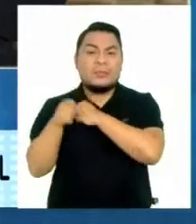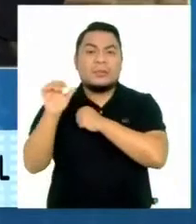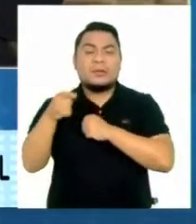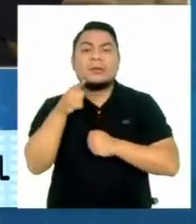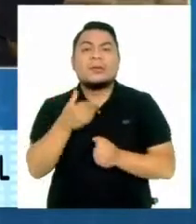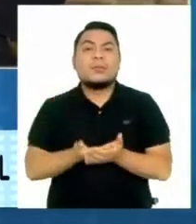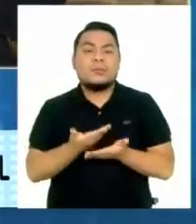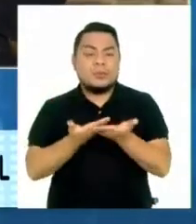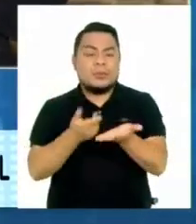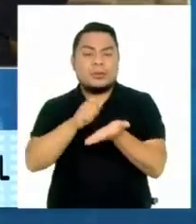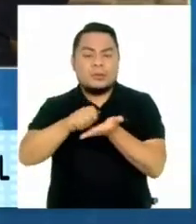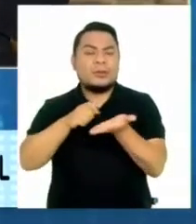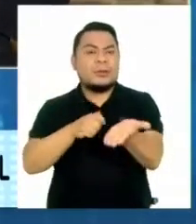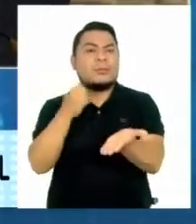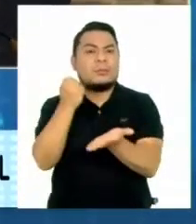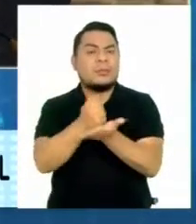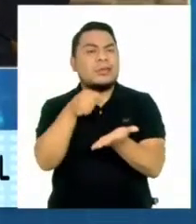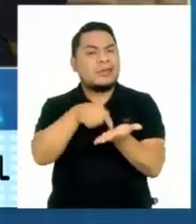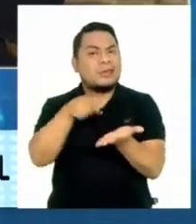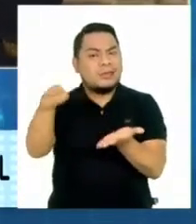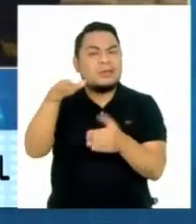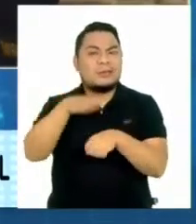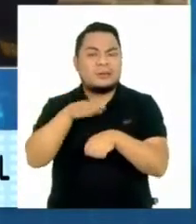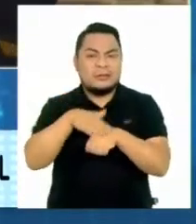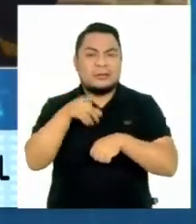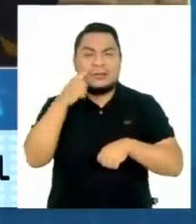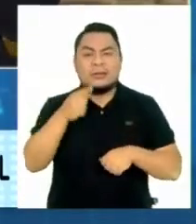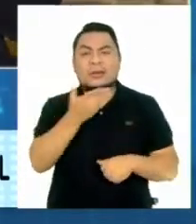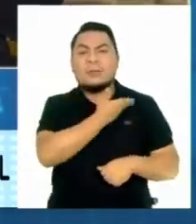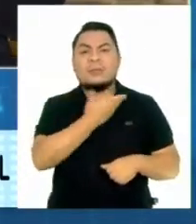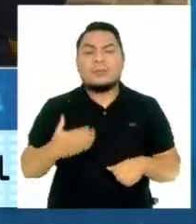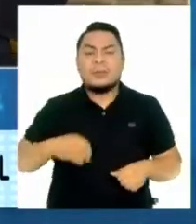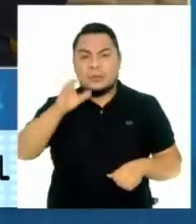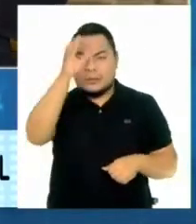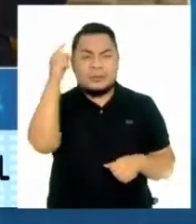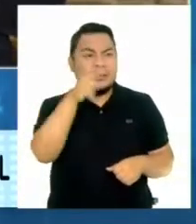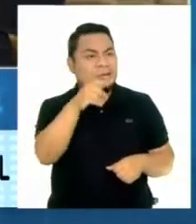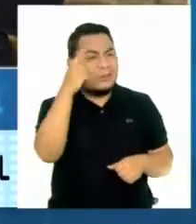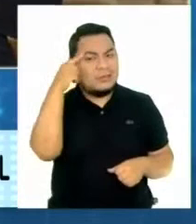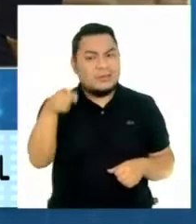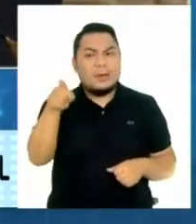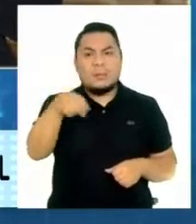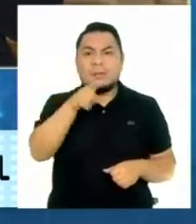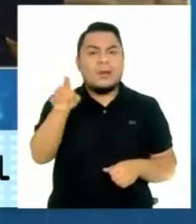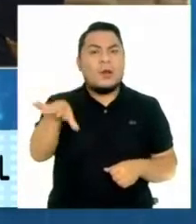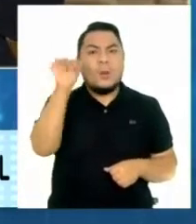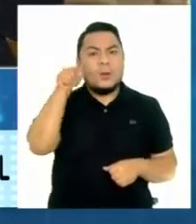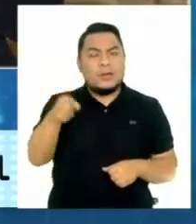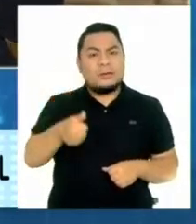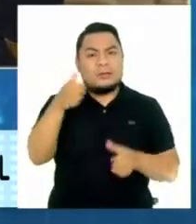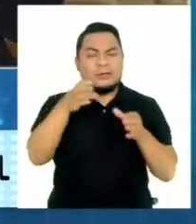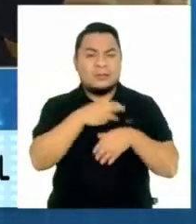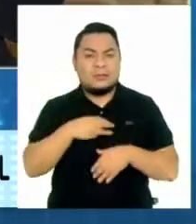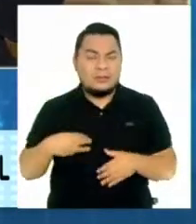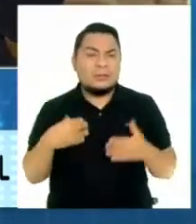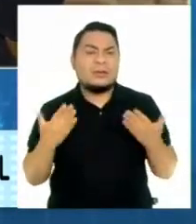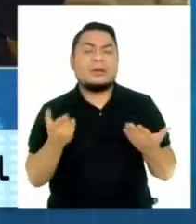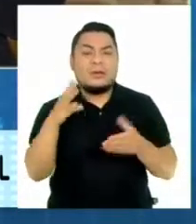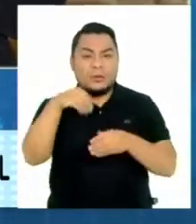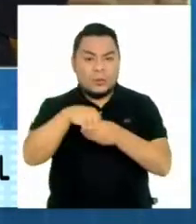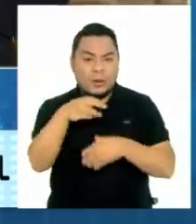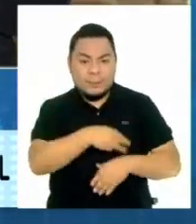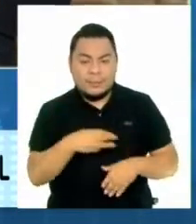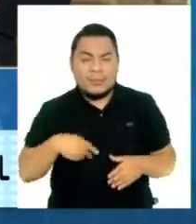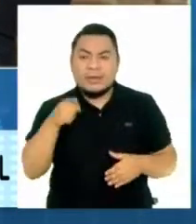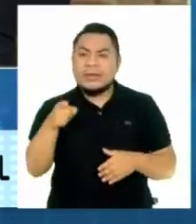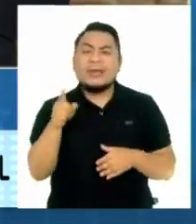que sustentó este pedido y señaló que exhorta al presidente de la República a tener en cuenta a que las personas que entreguen el gabinete